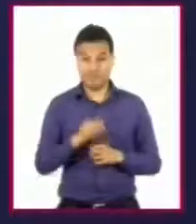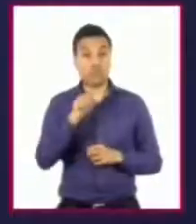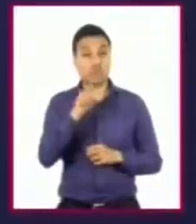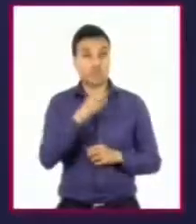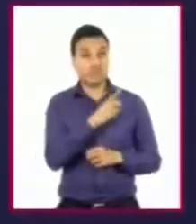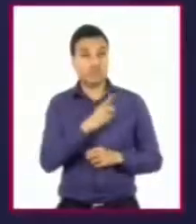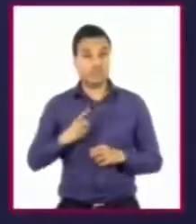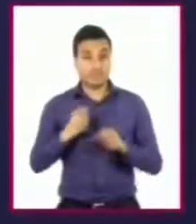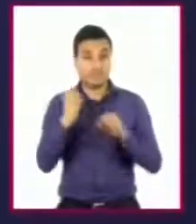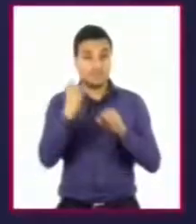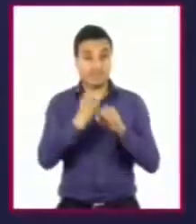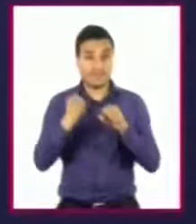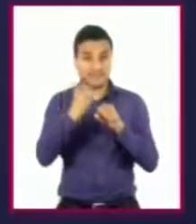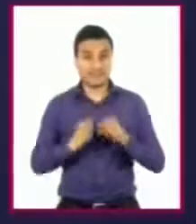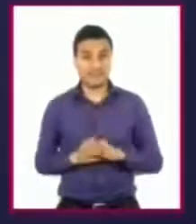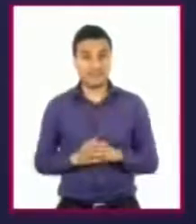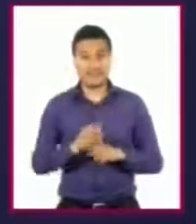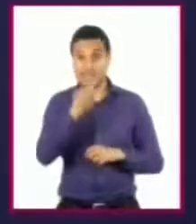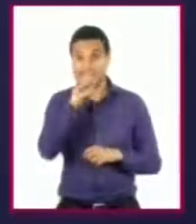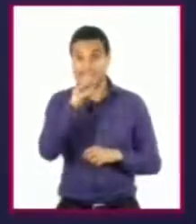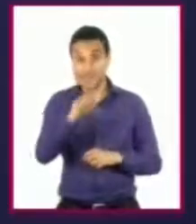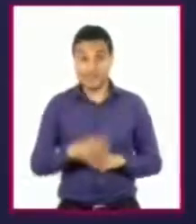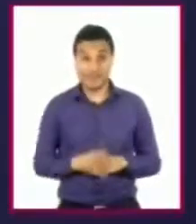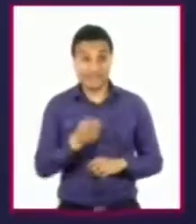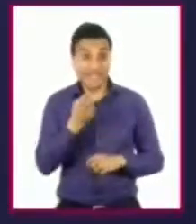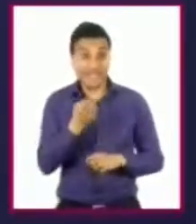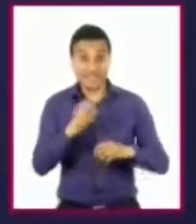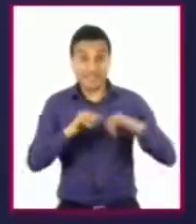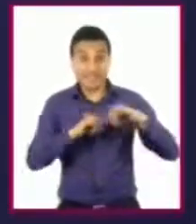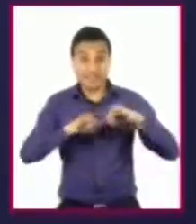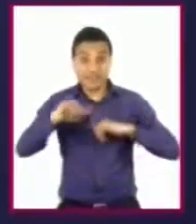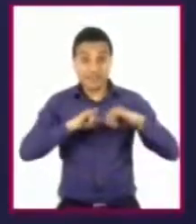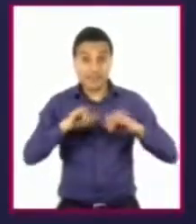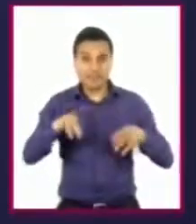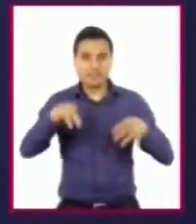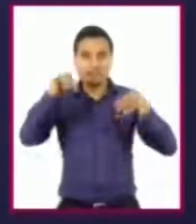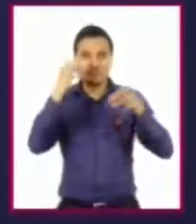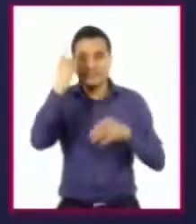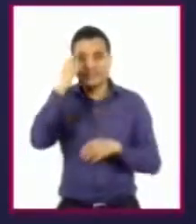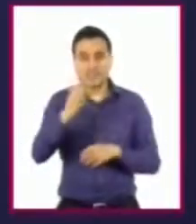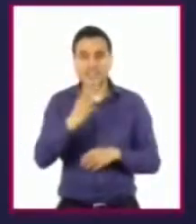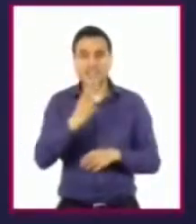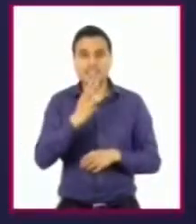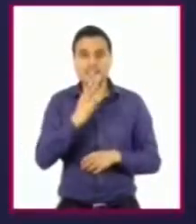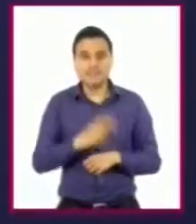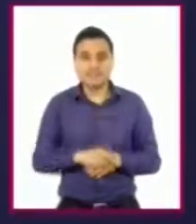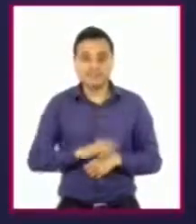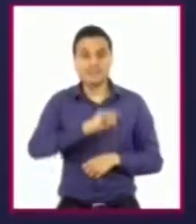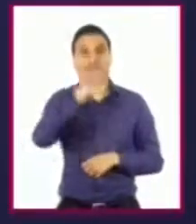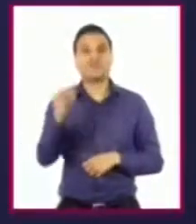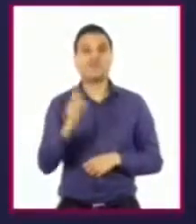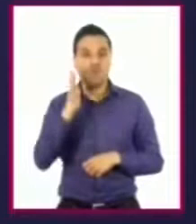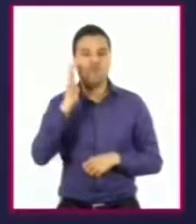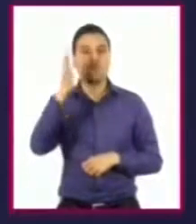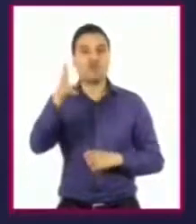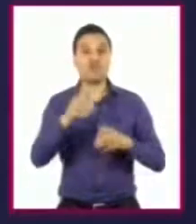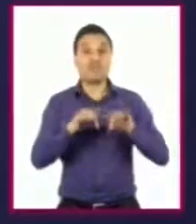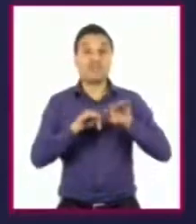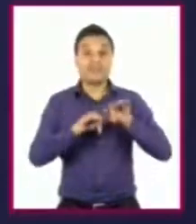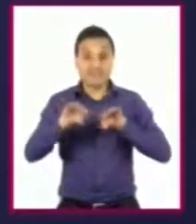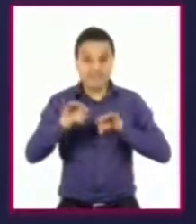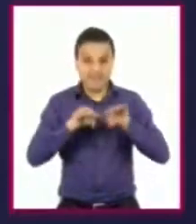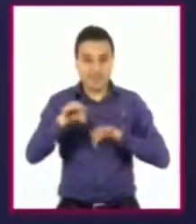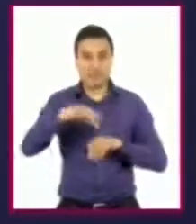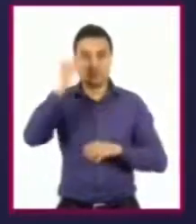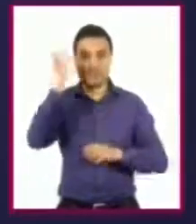Además, este mapa les servirá como guía para la elección de la profesión a la que quieran dedicarse,